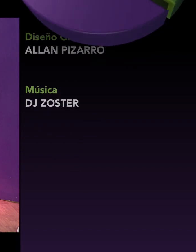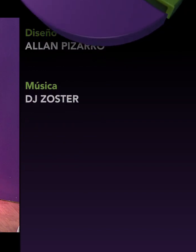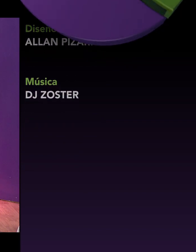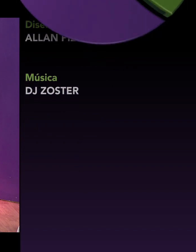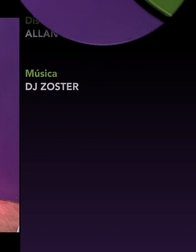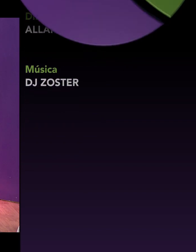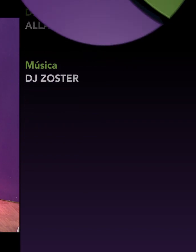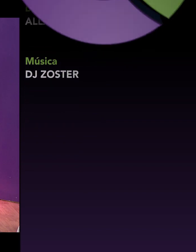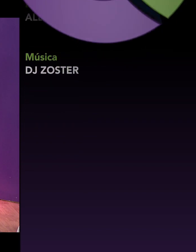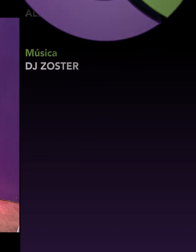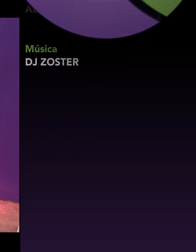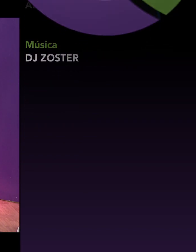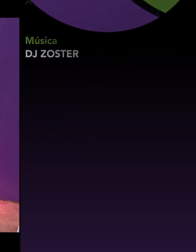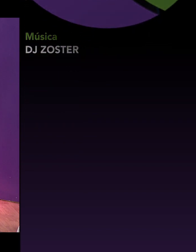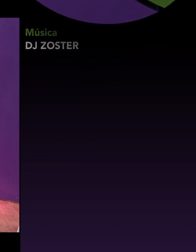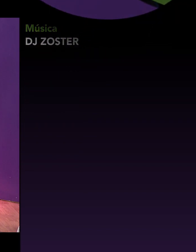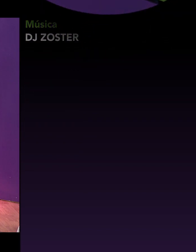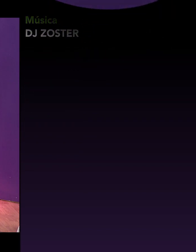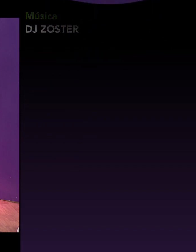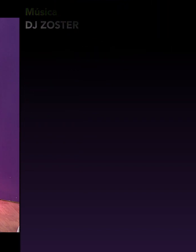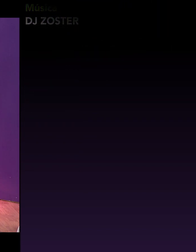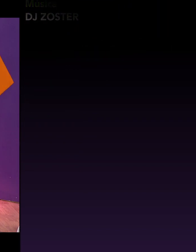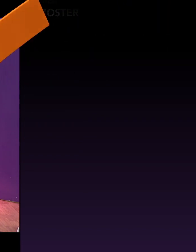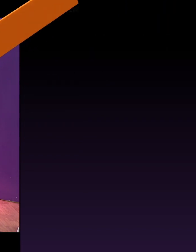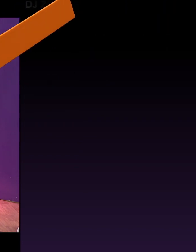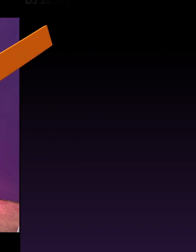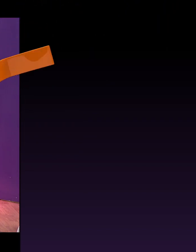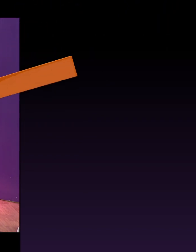Gracias por